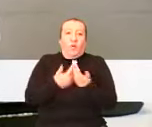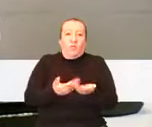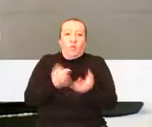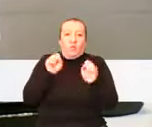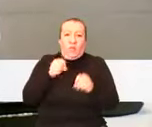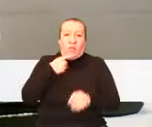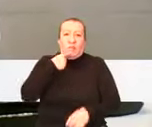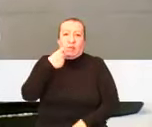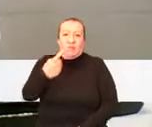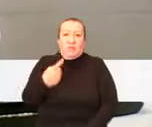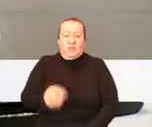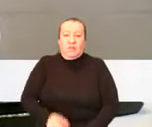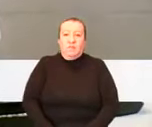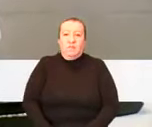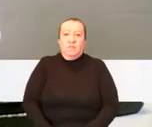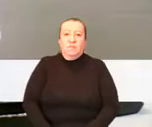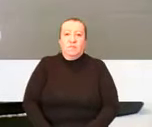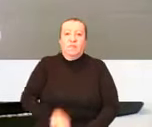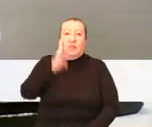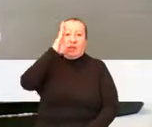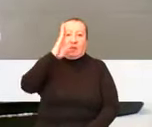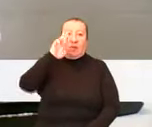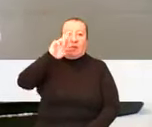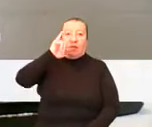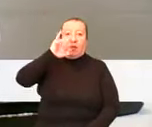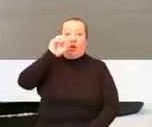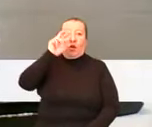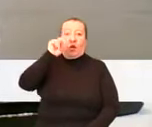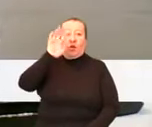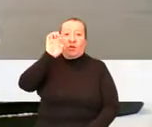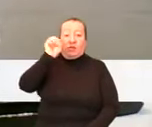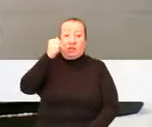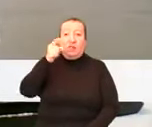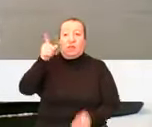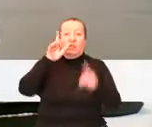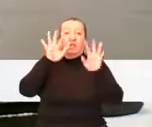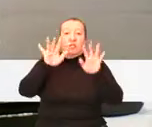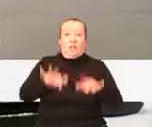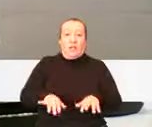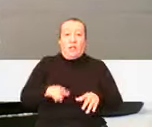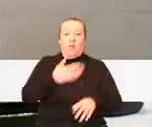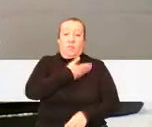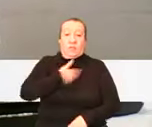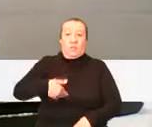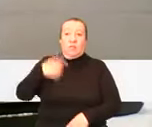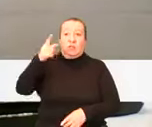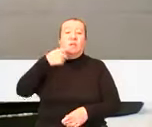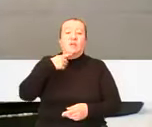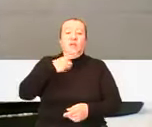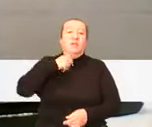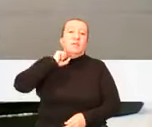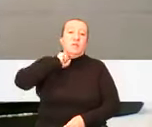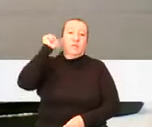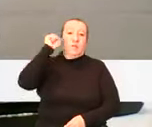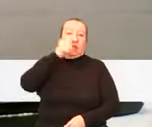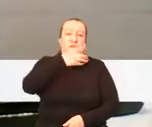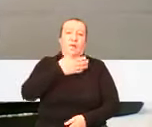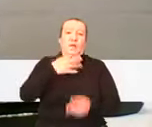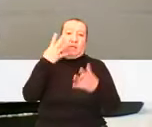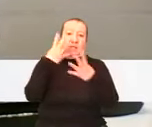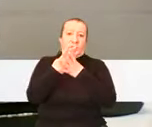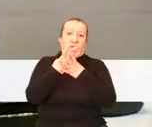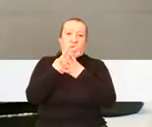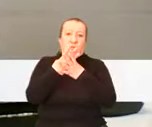que Augusto Briones, el secretario de la presidencia, que se suicidó en la cárcel, acuérdense, él era de pelú, venía de pelú.